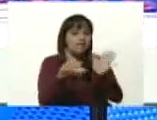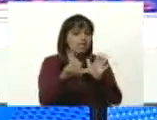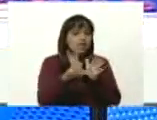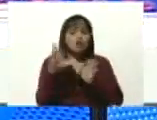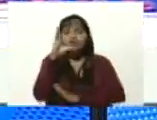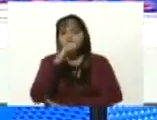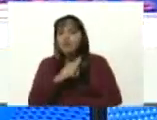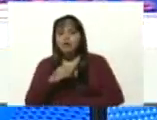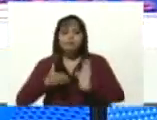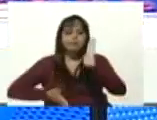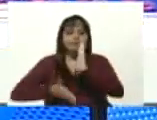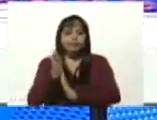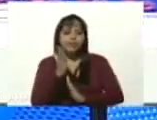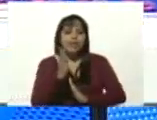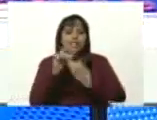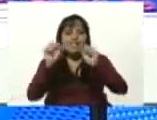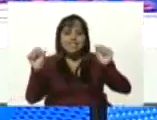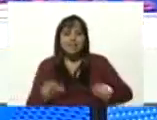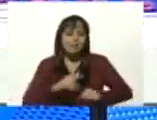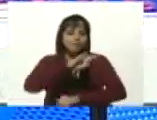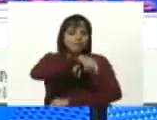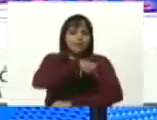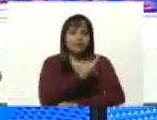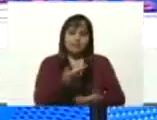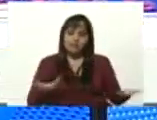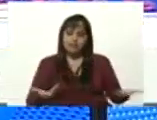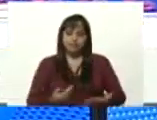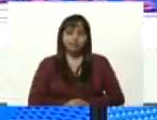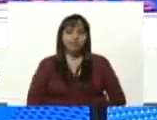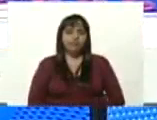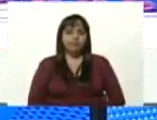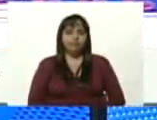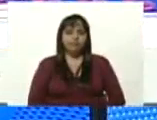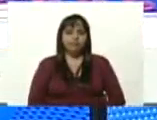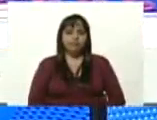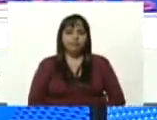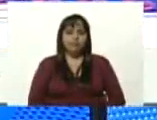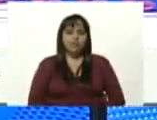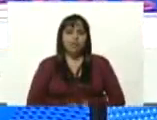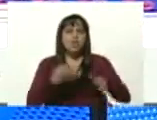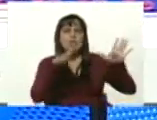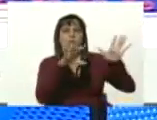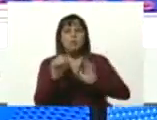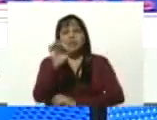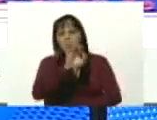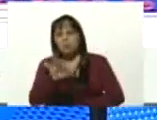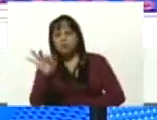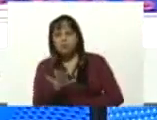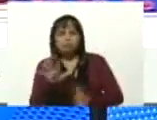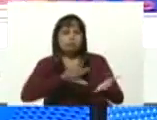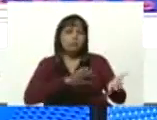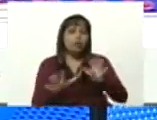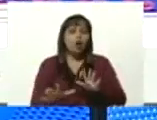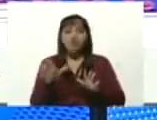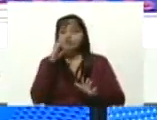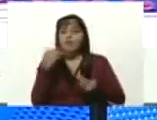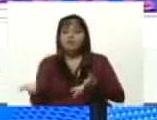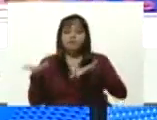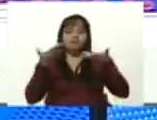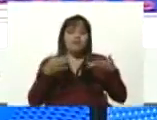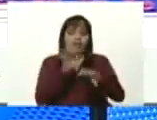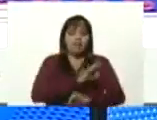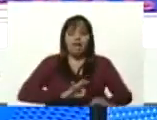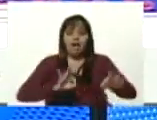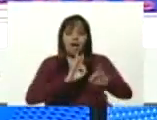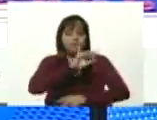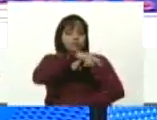tenían cupo en el sistema universitario. Muchachos, el 90% no le garantizaban el cupo, se lo